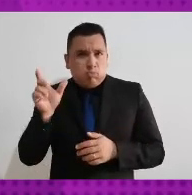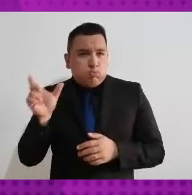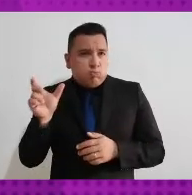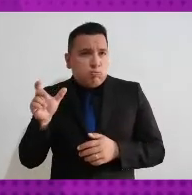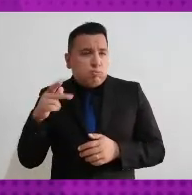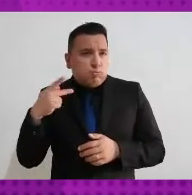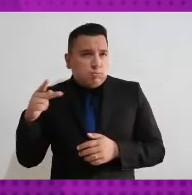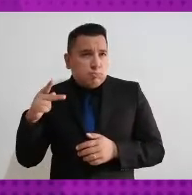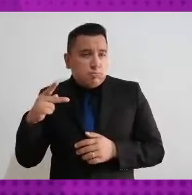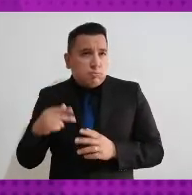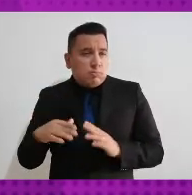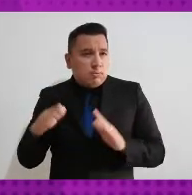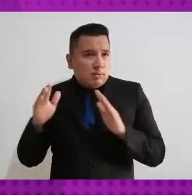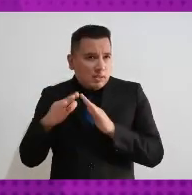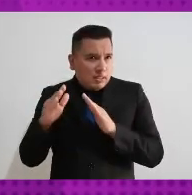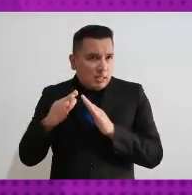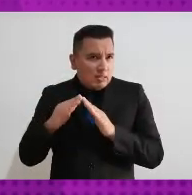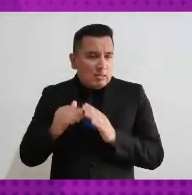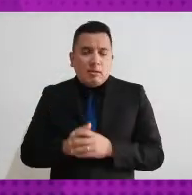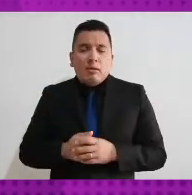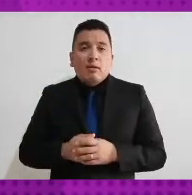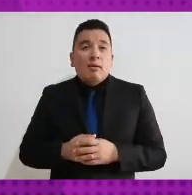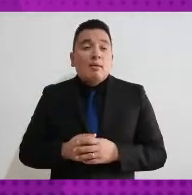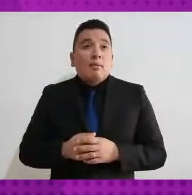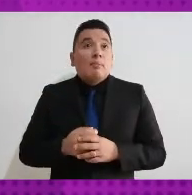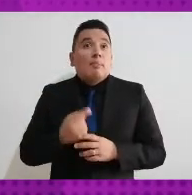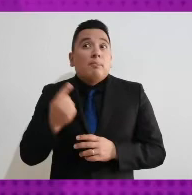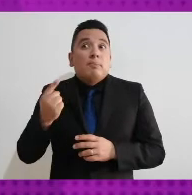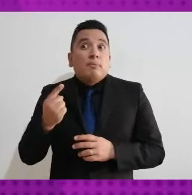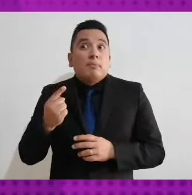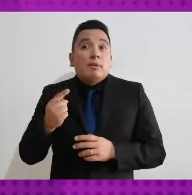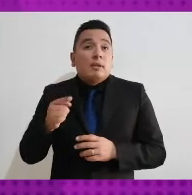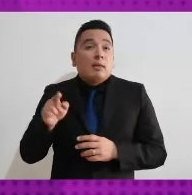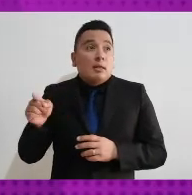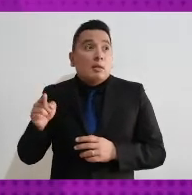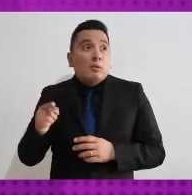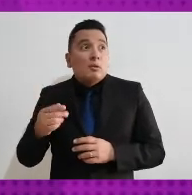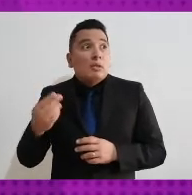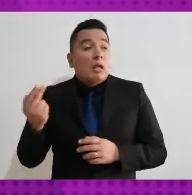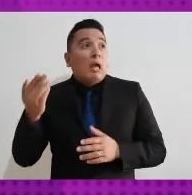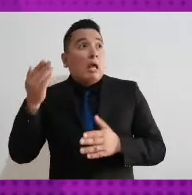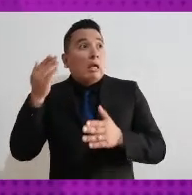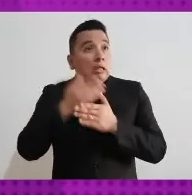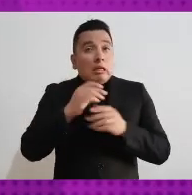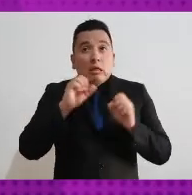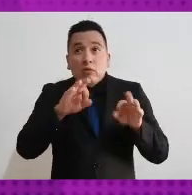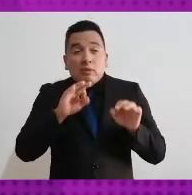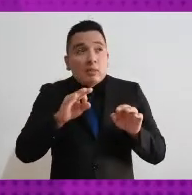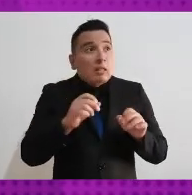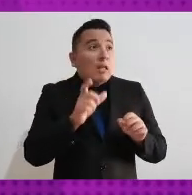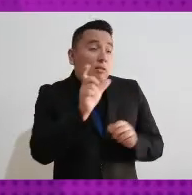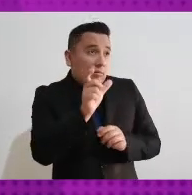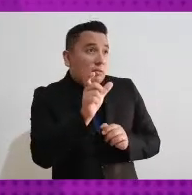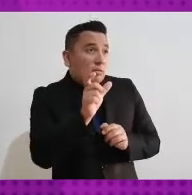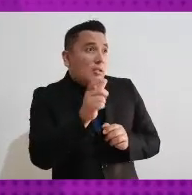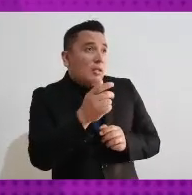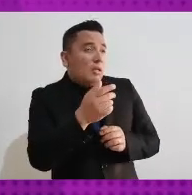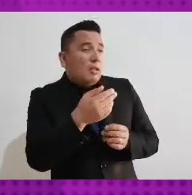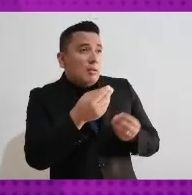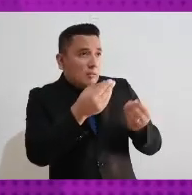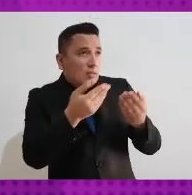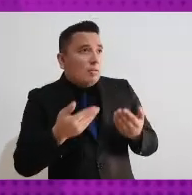porque no podían acudir a un módulo de atención ciudadana porque viven con una discapacidad que les impide